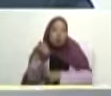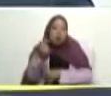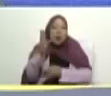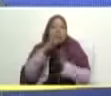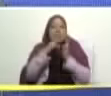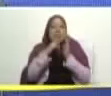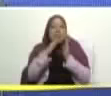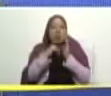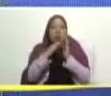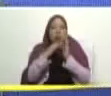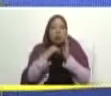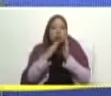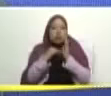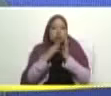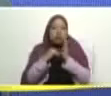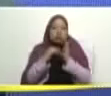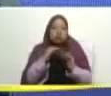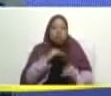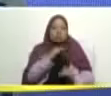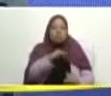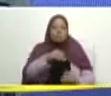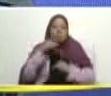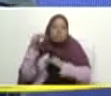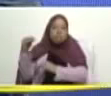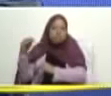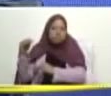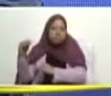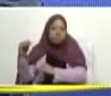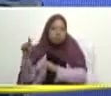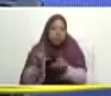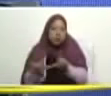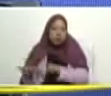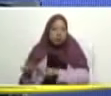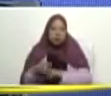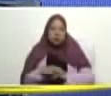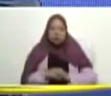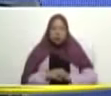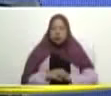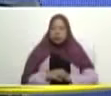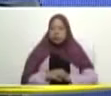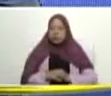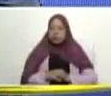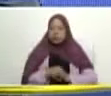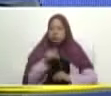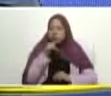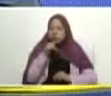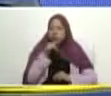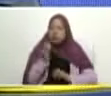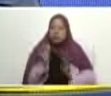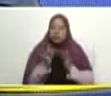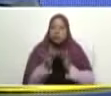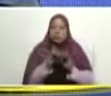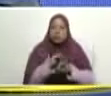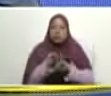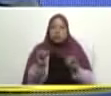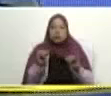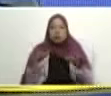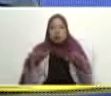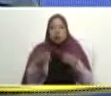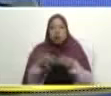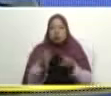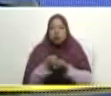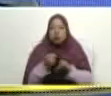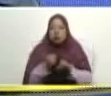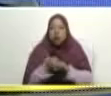pintura para ser entregada bueno vamos a hacer una cosa para que les dé la información directa apenas terminemos esta reunión